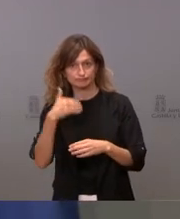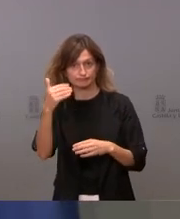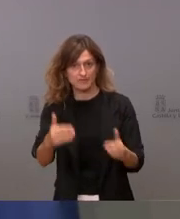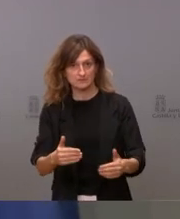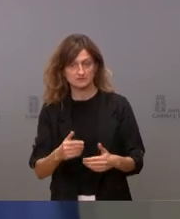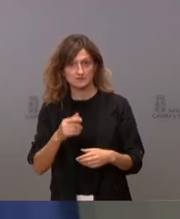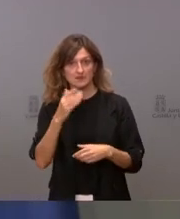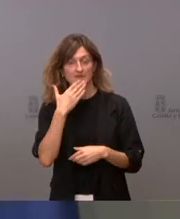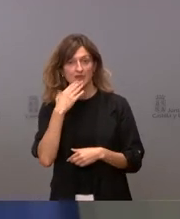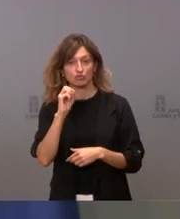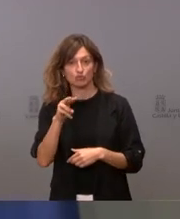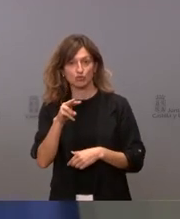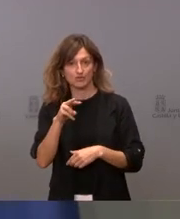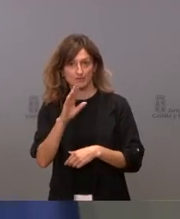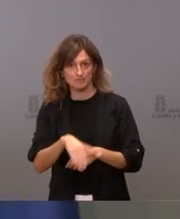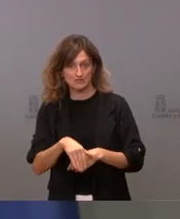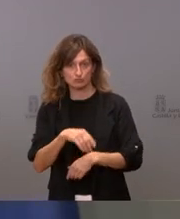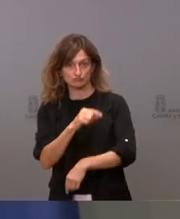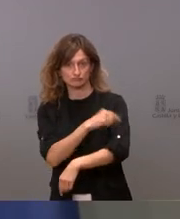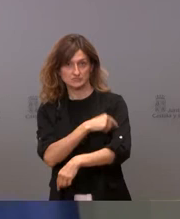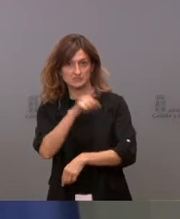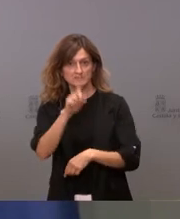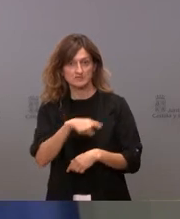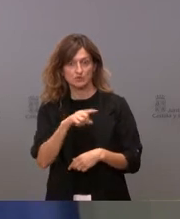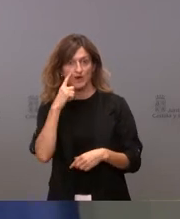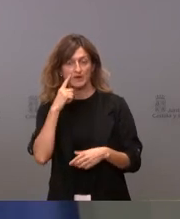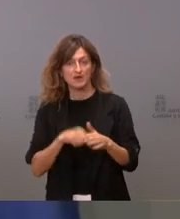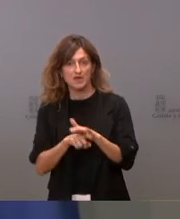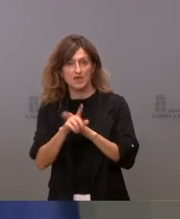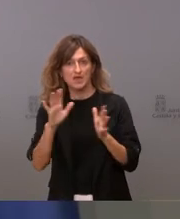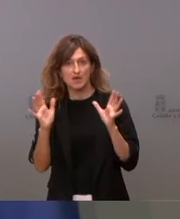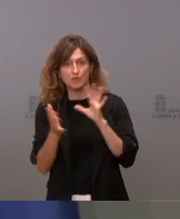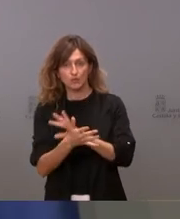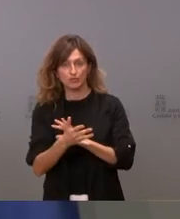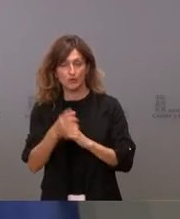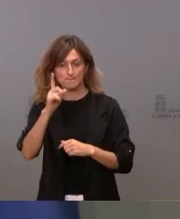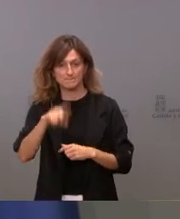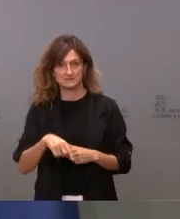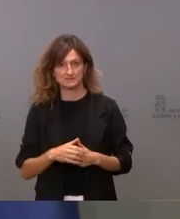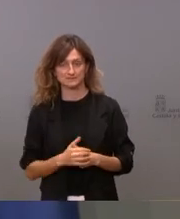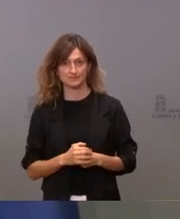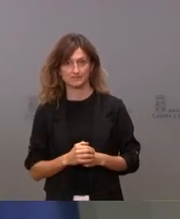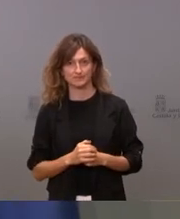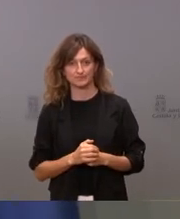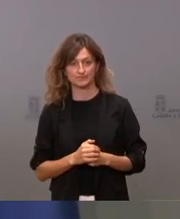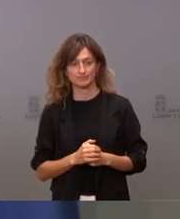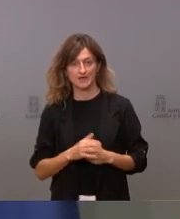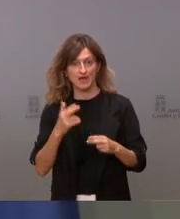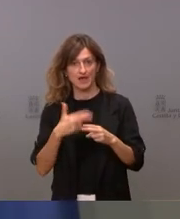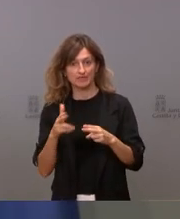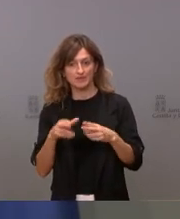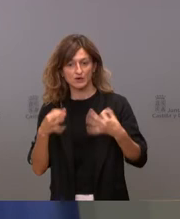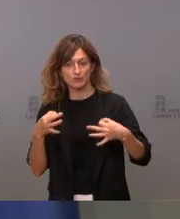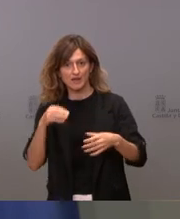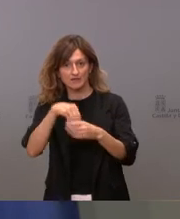de los menores de 12 años y a ver un poco la evolución a lo largo de este mes. La actividad normal en los